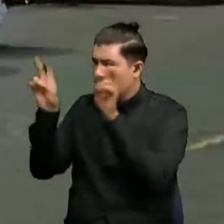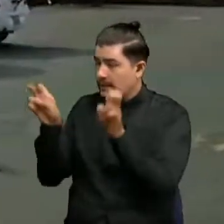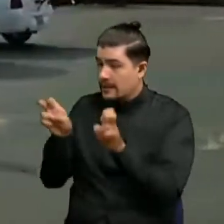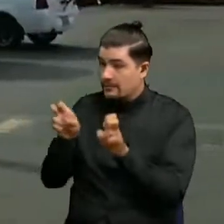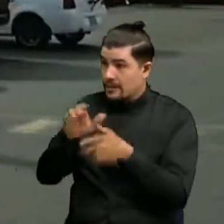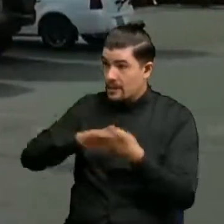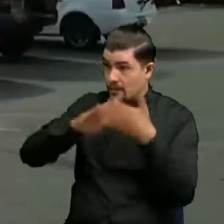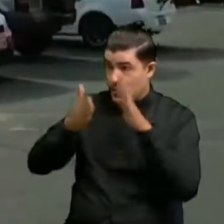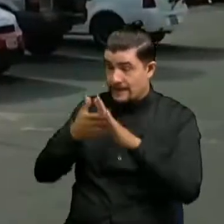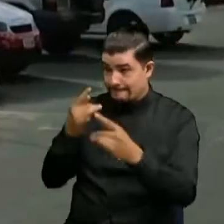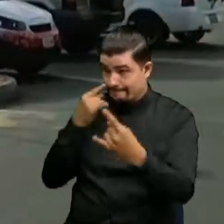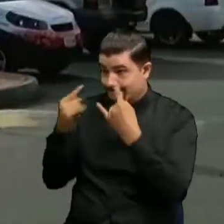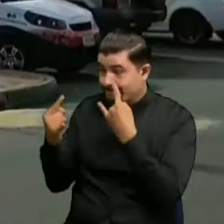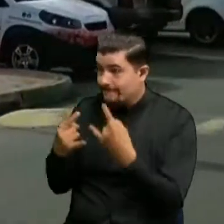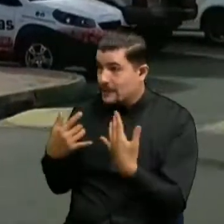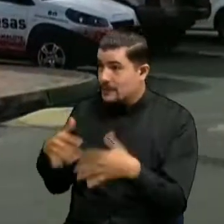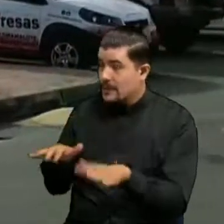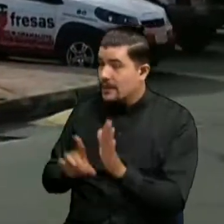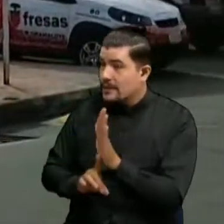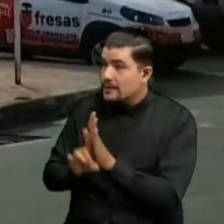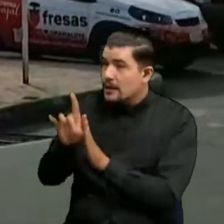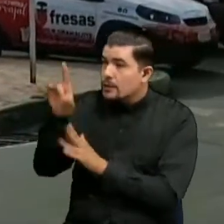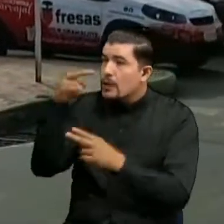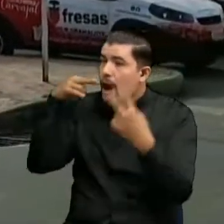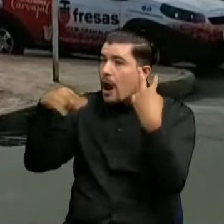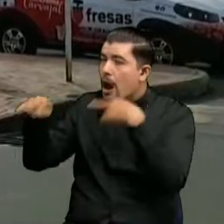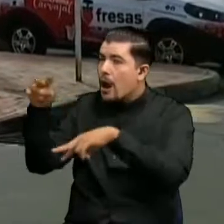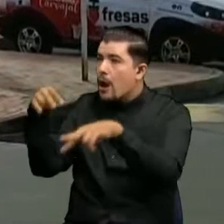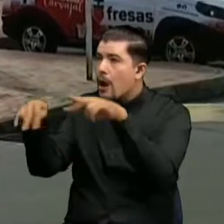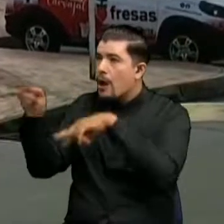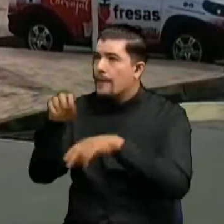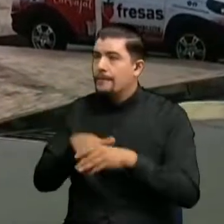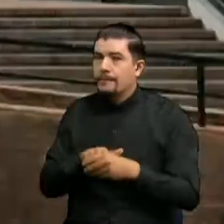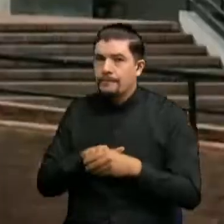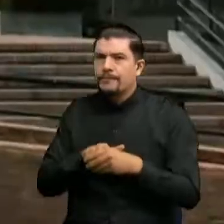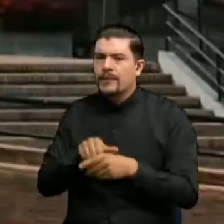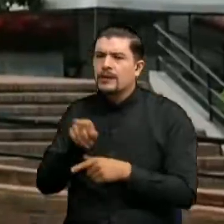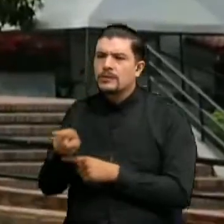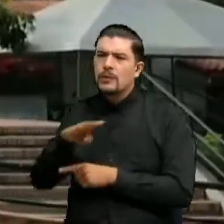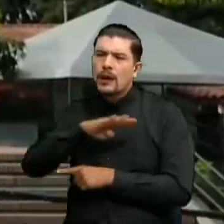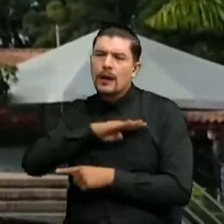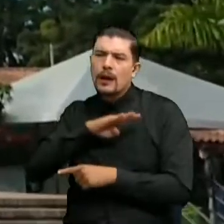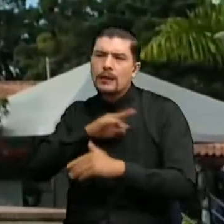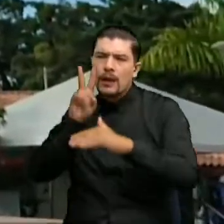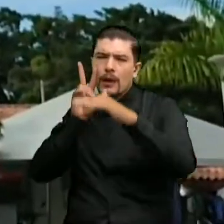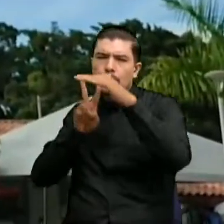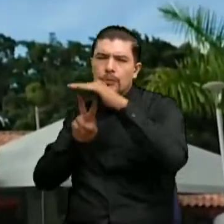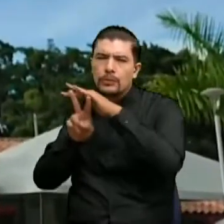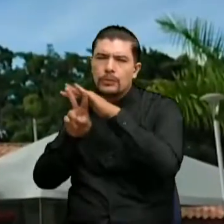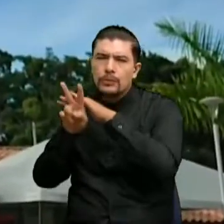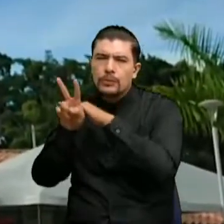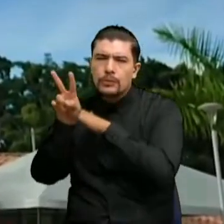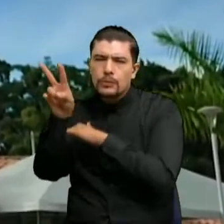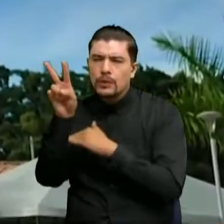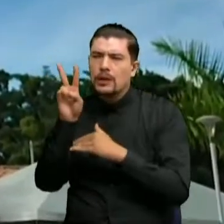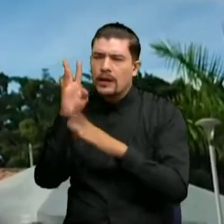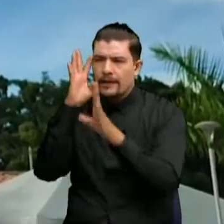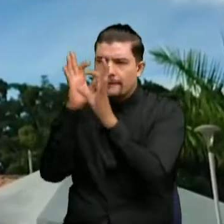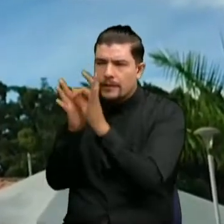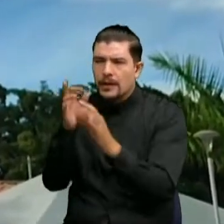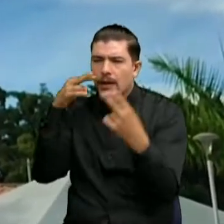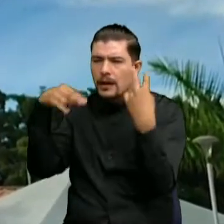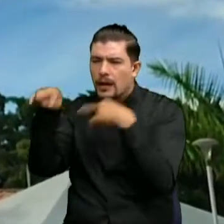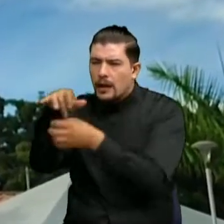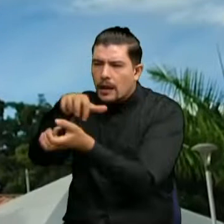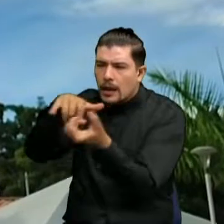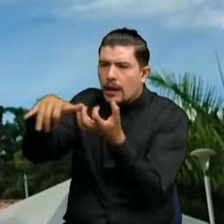dramaloteros les llama la atención Y es el desarrollo turístico Las proyecciones que tiene la alcaldía municipal alrededor del ecoturismo Y a